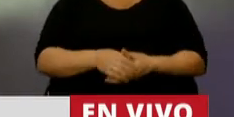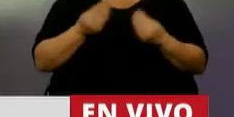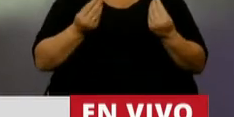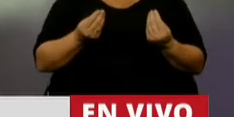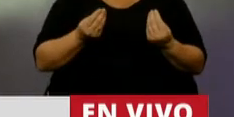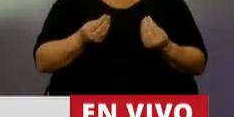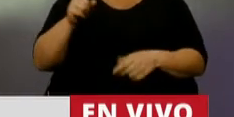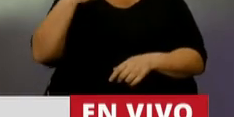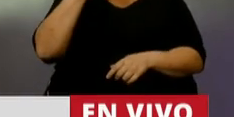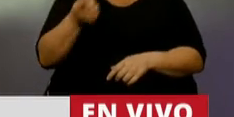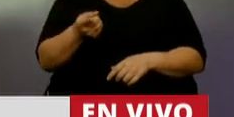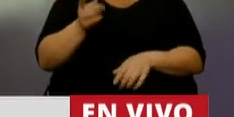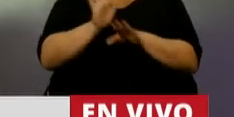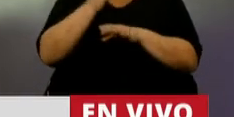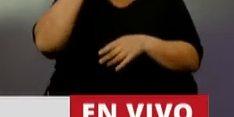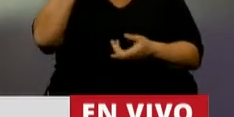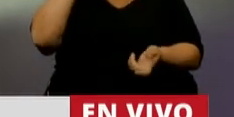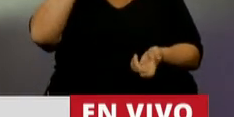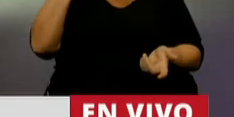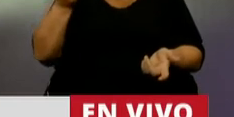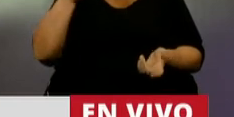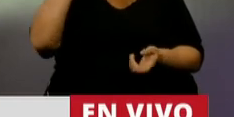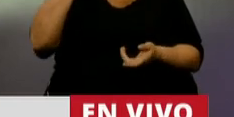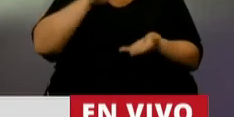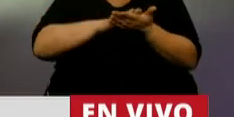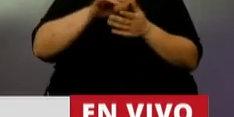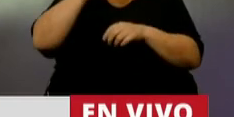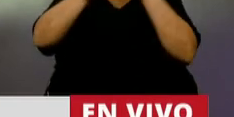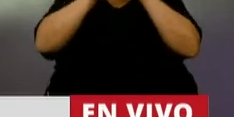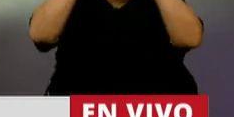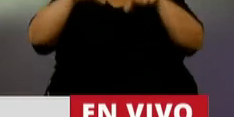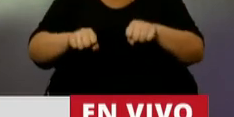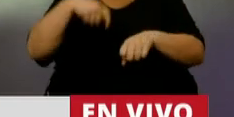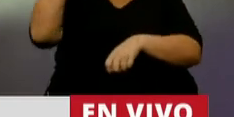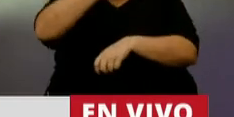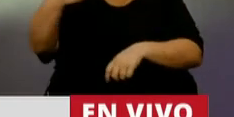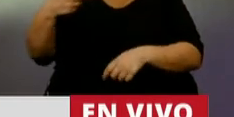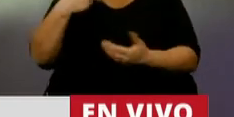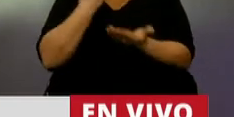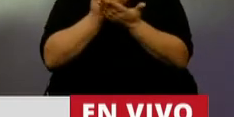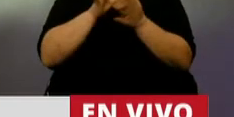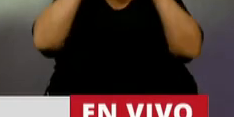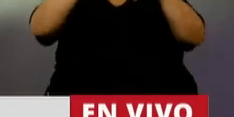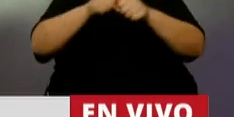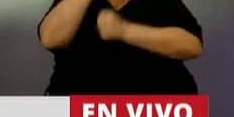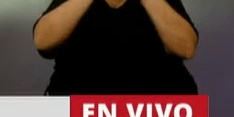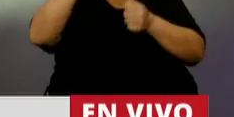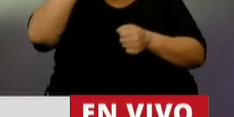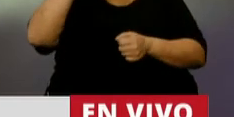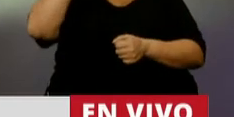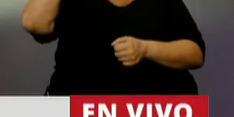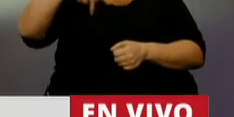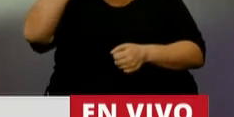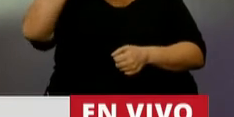Porque dijo que se trataba de ideas locas las intervenciones a las empresas, y a las dos semanas presentó la intervención de Vicentín. Y voy